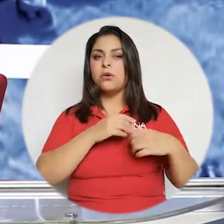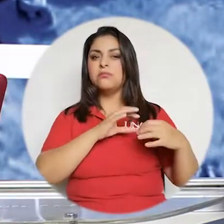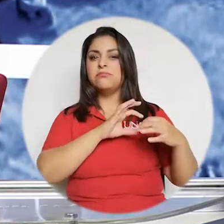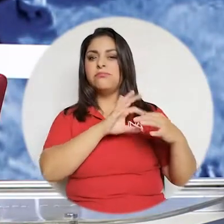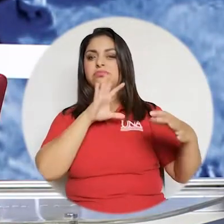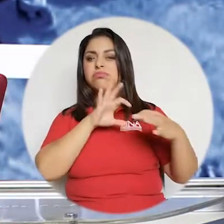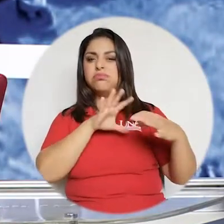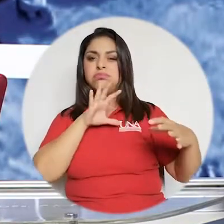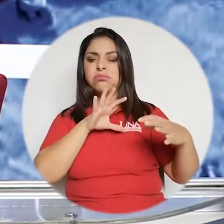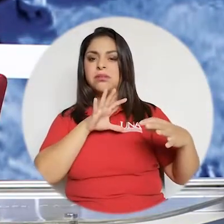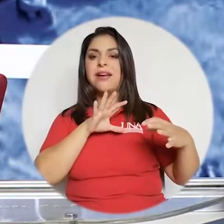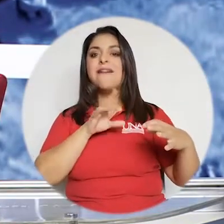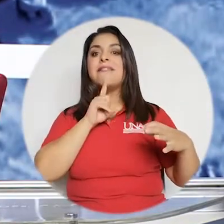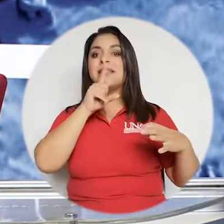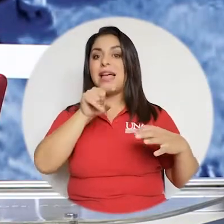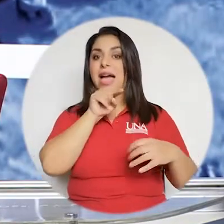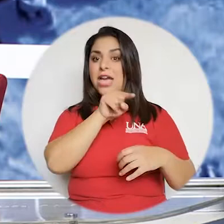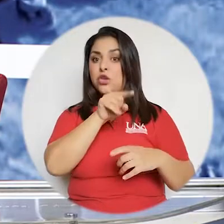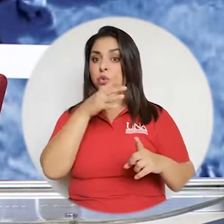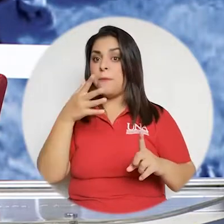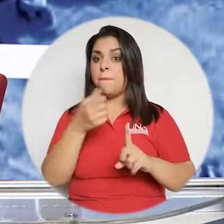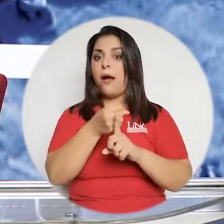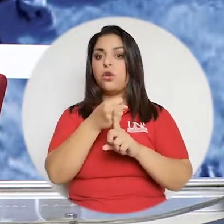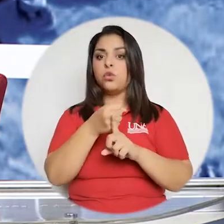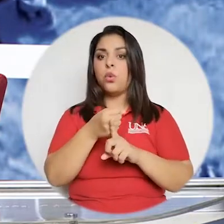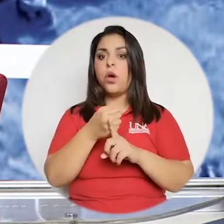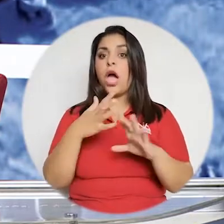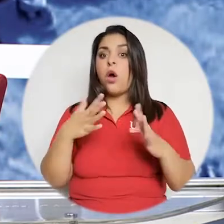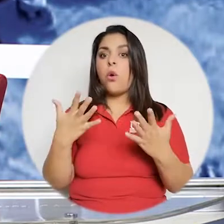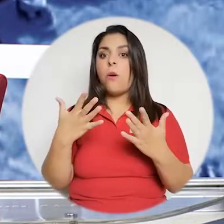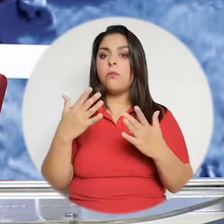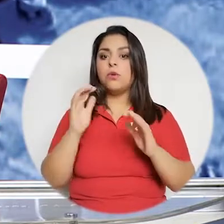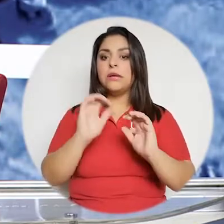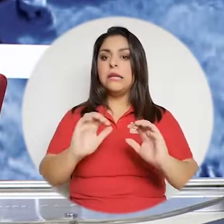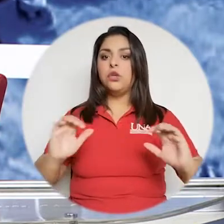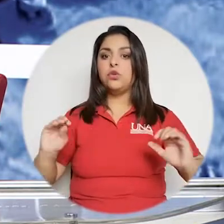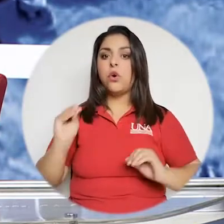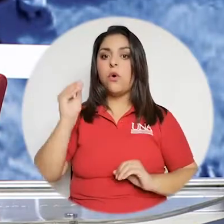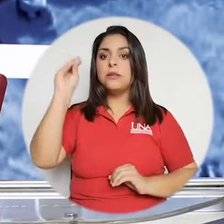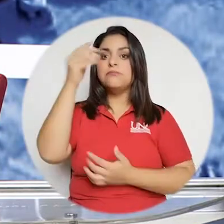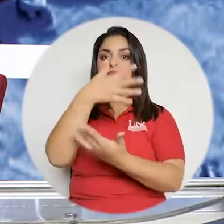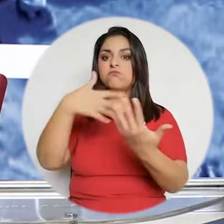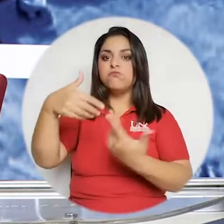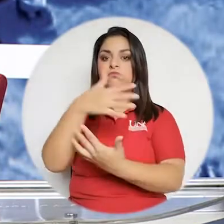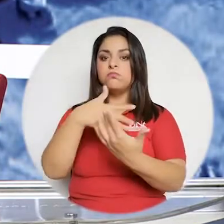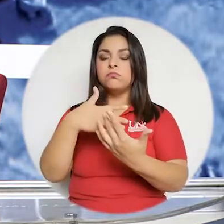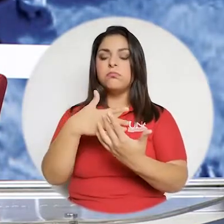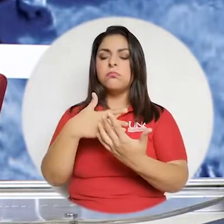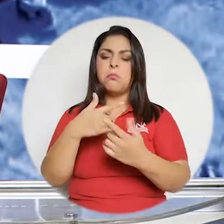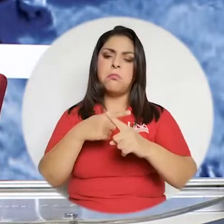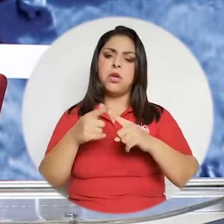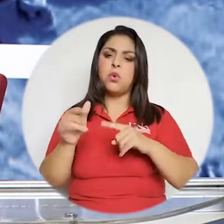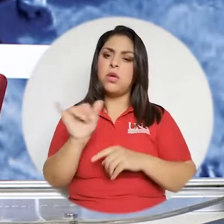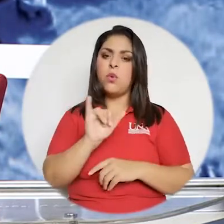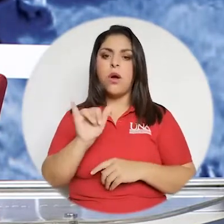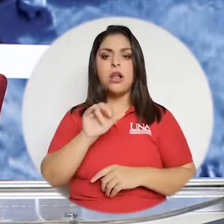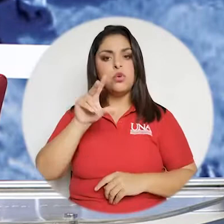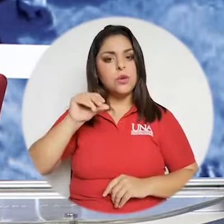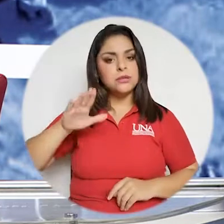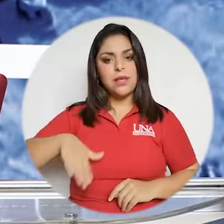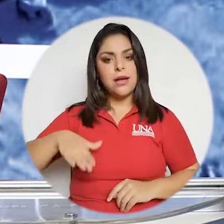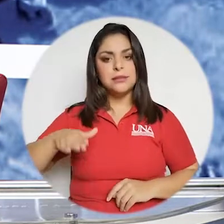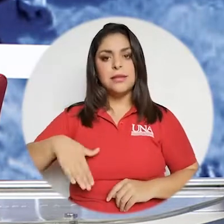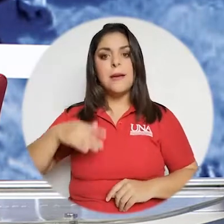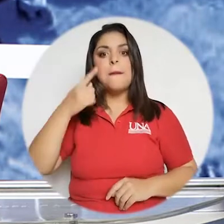tiempo definitivamente va a tener un impacto en las formas de socialización de estos niños, niñas y adolescentes. Sin embargo, como usted dice,